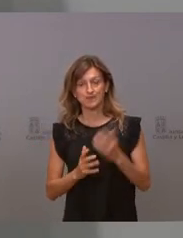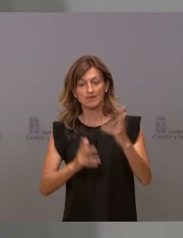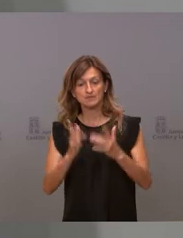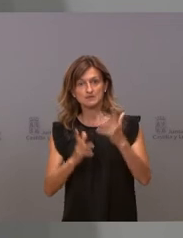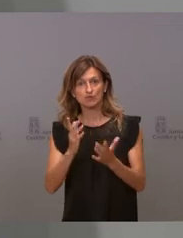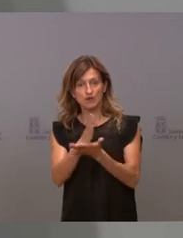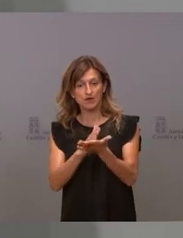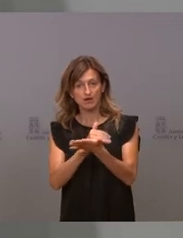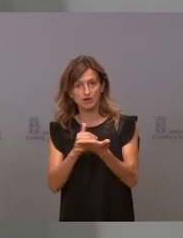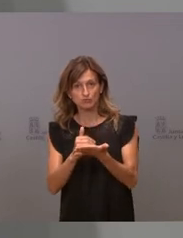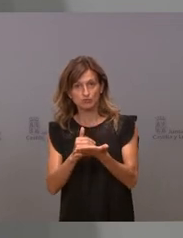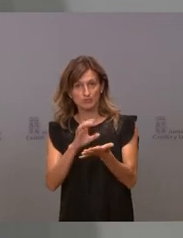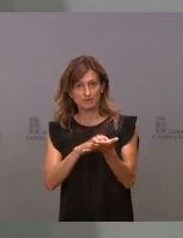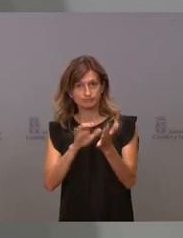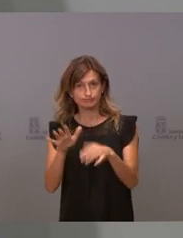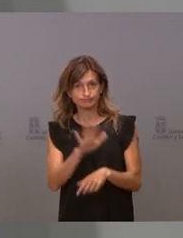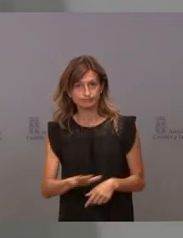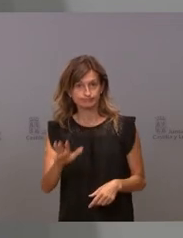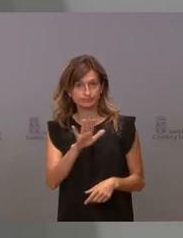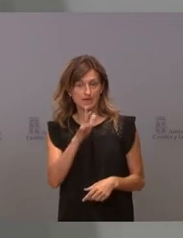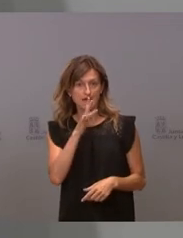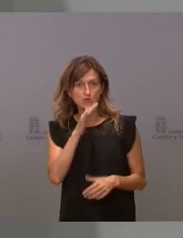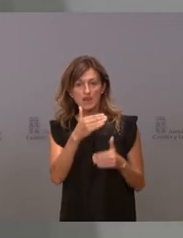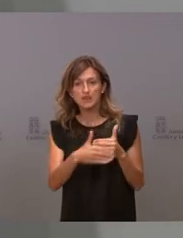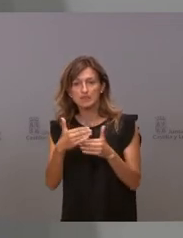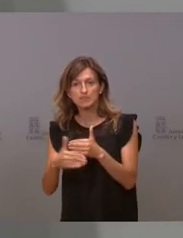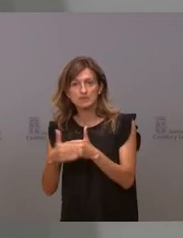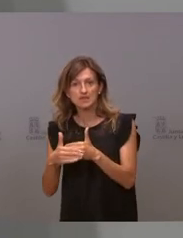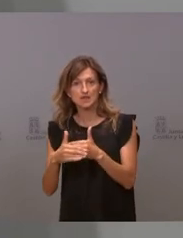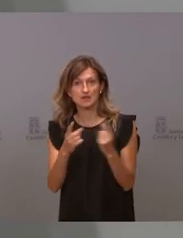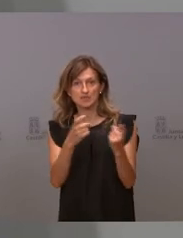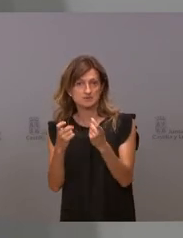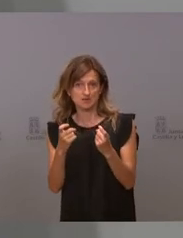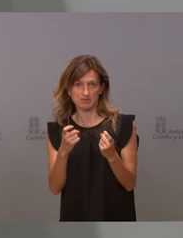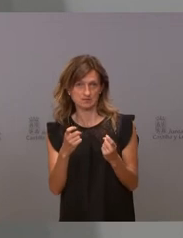autonómica en este momento no va a poner un límite a su generosidad.